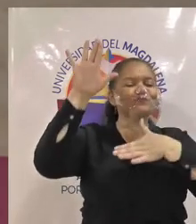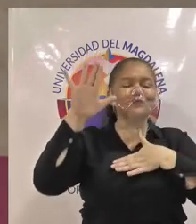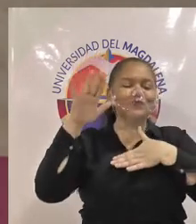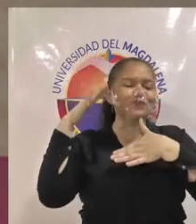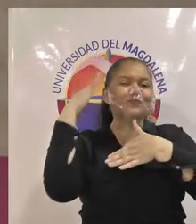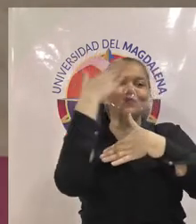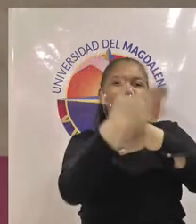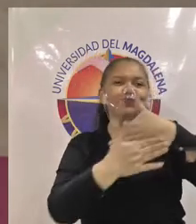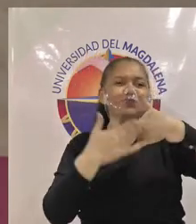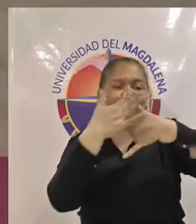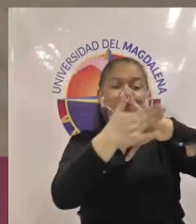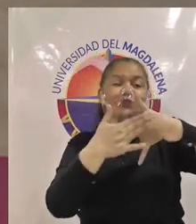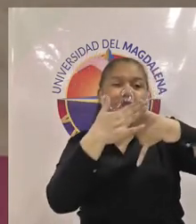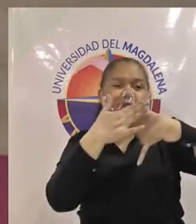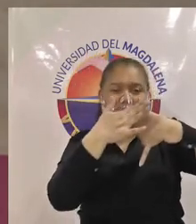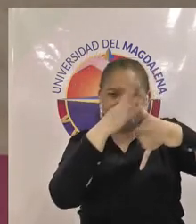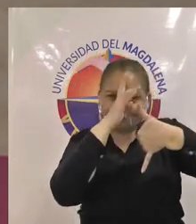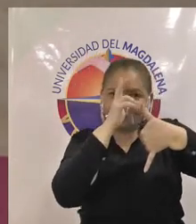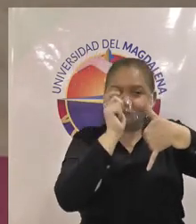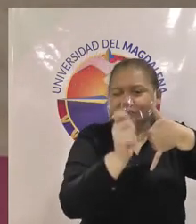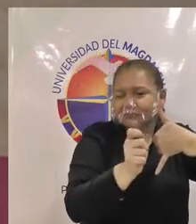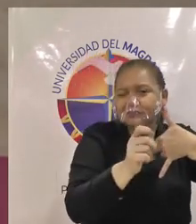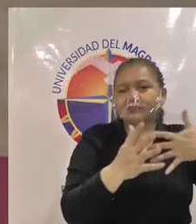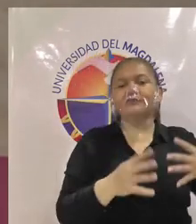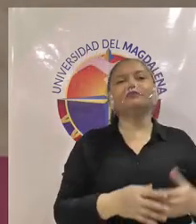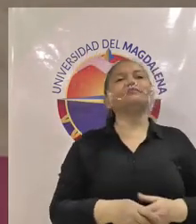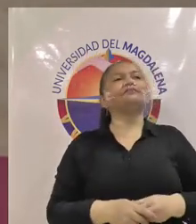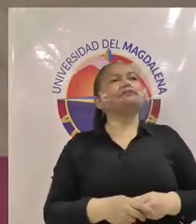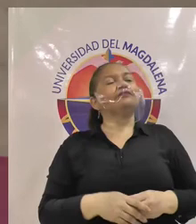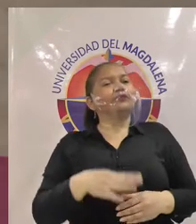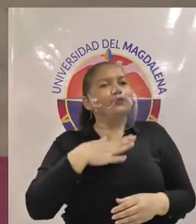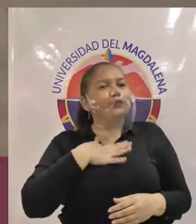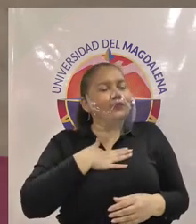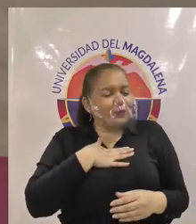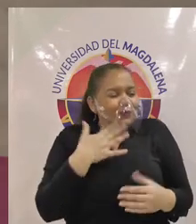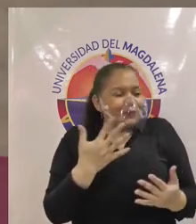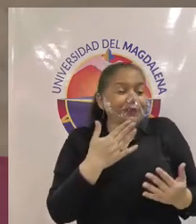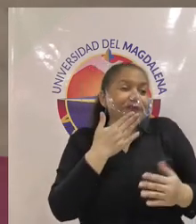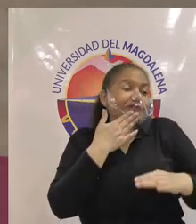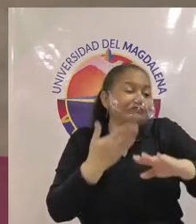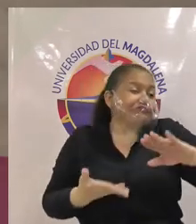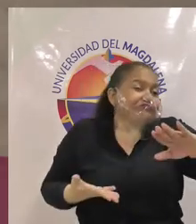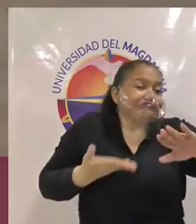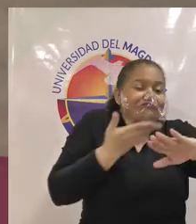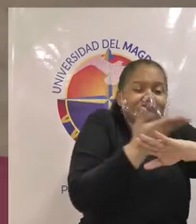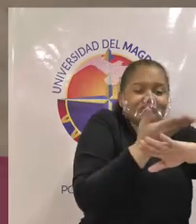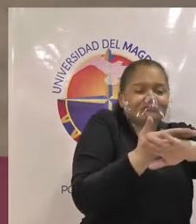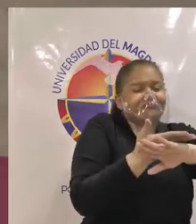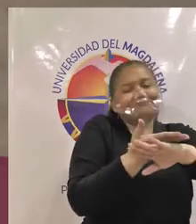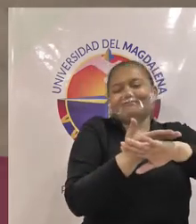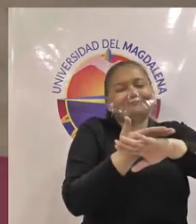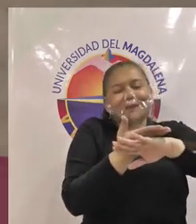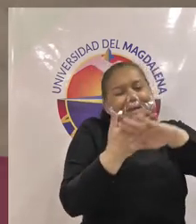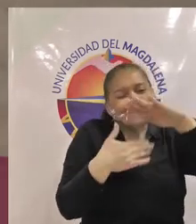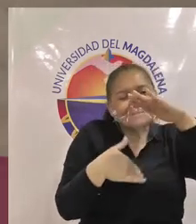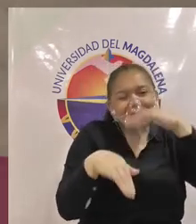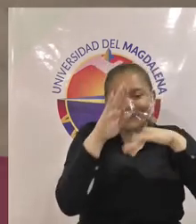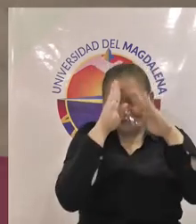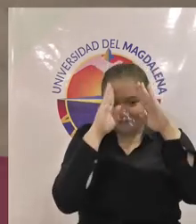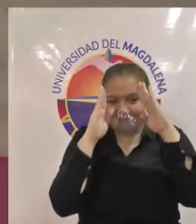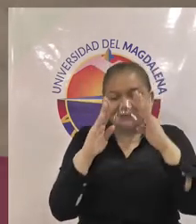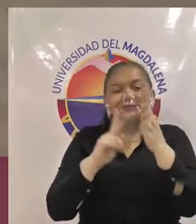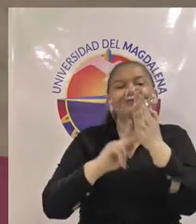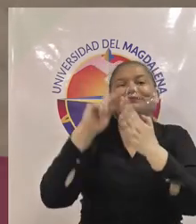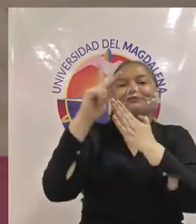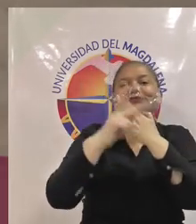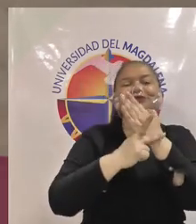nosotros buscamos hacer más que una propuesta es un proyecto universitario en conjunto con mi